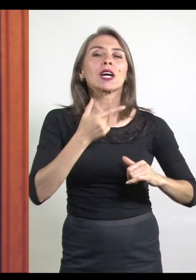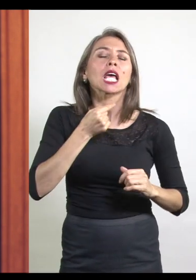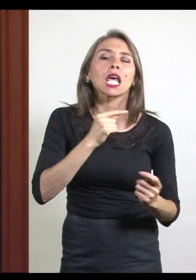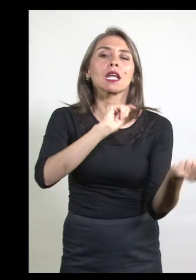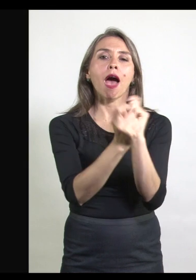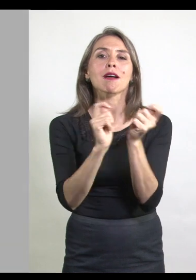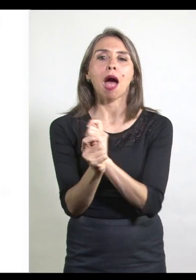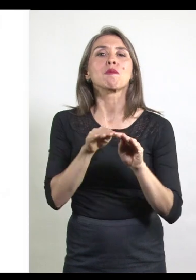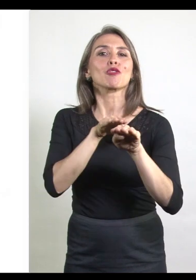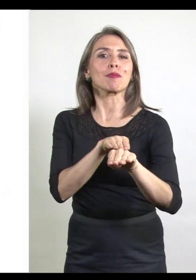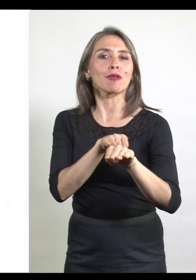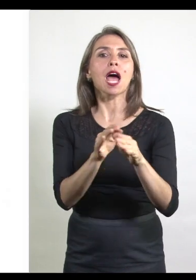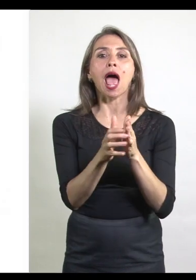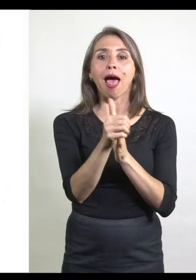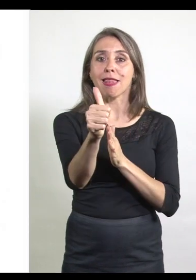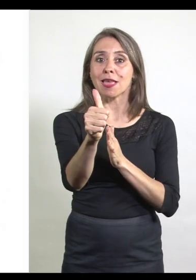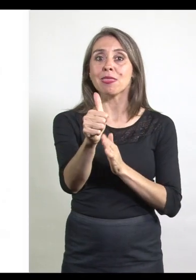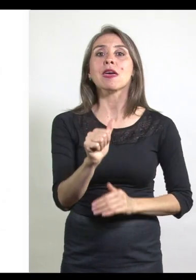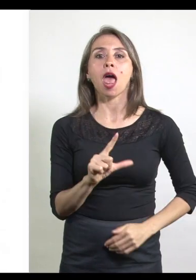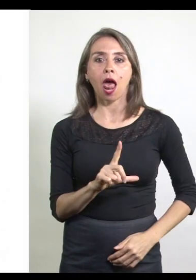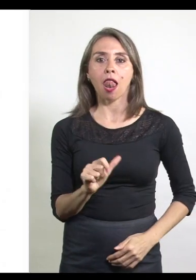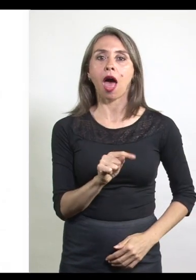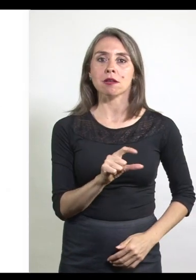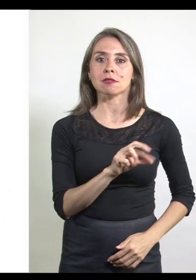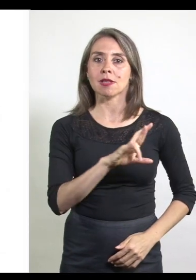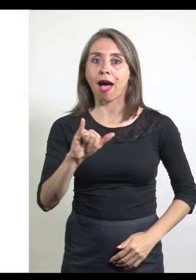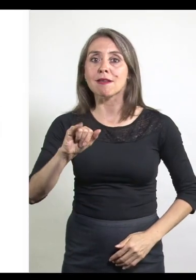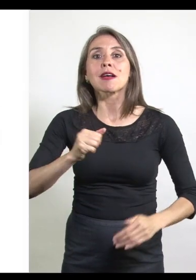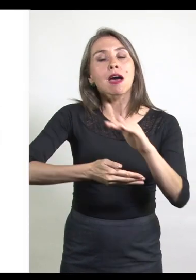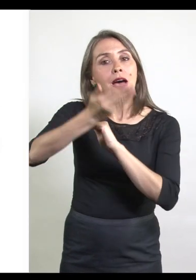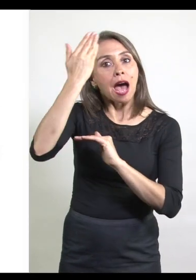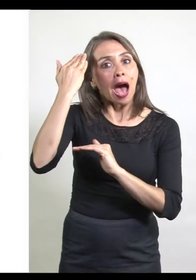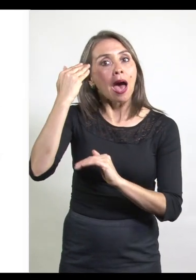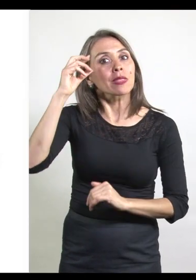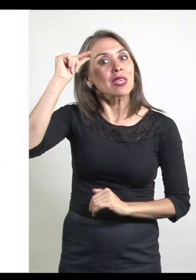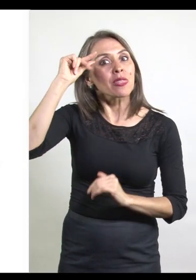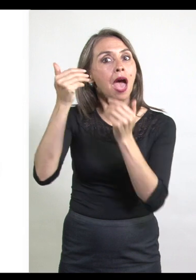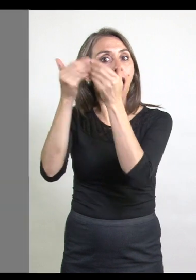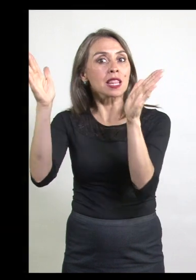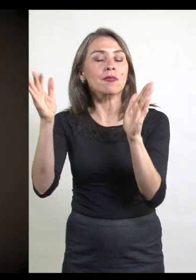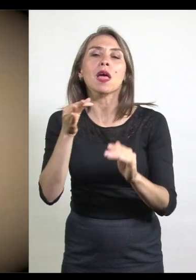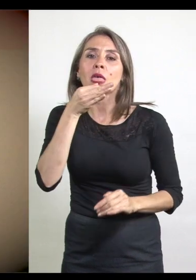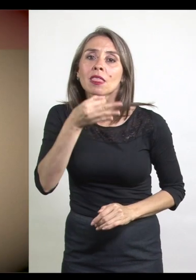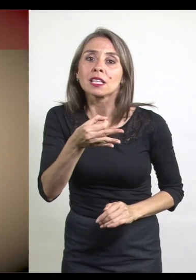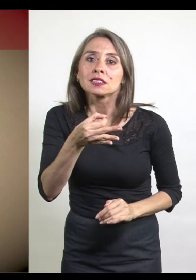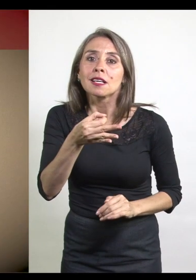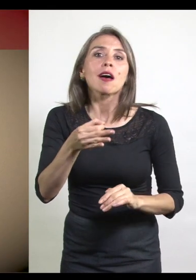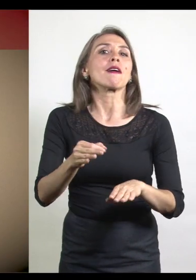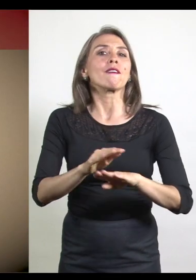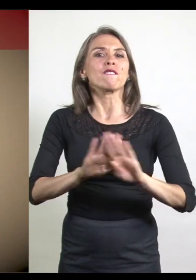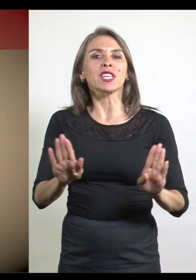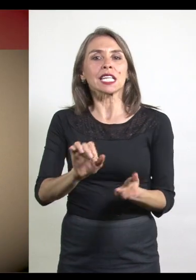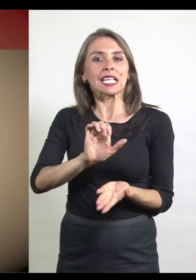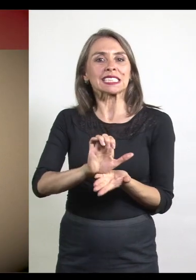a los cambios. Su líder fue precisamente Lastarria. En aquel tiempo, los ideales liberales postulaban la supresión